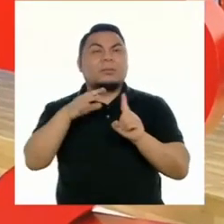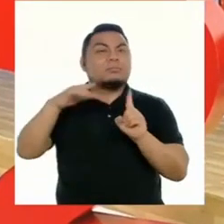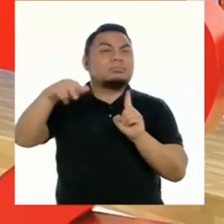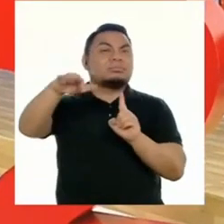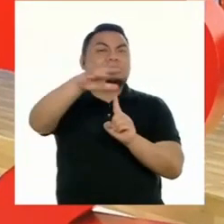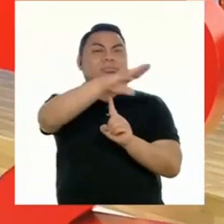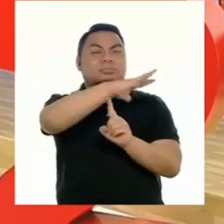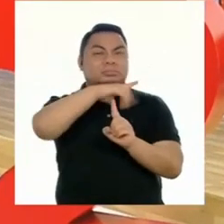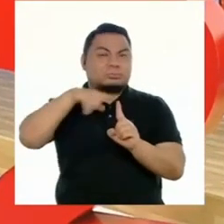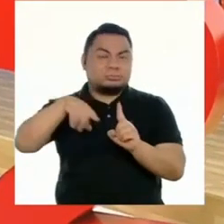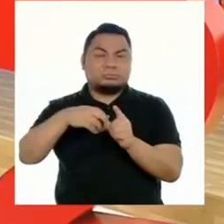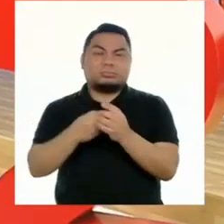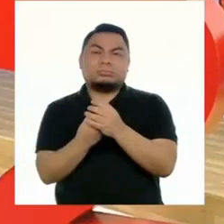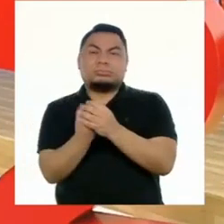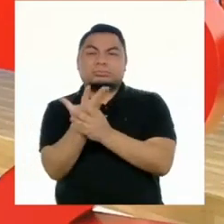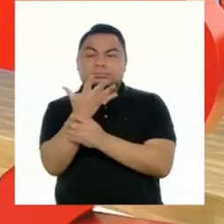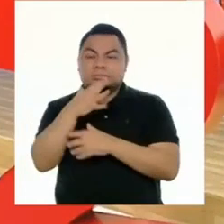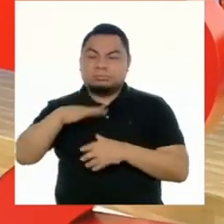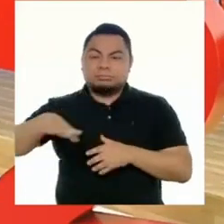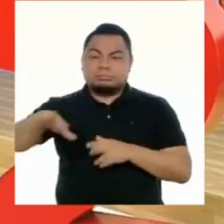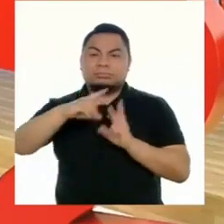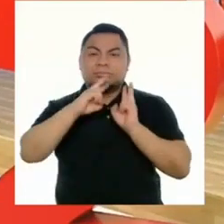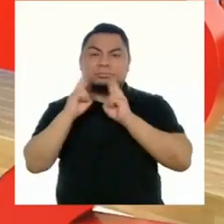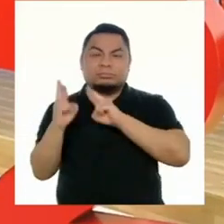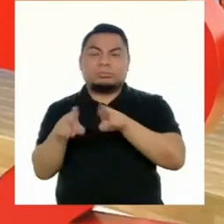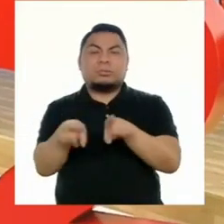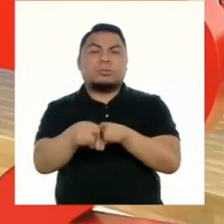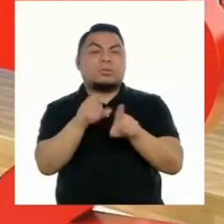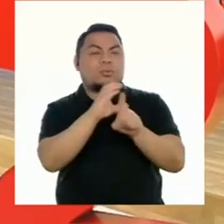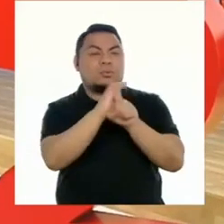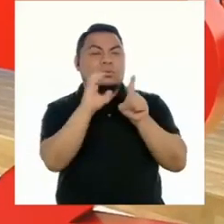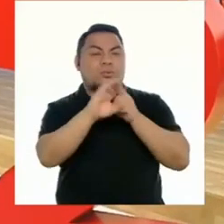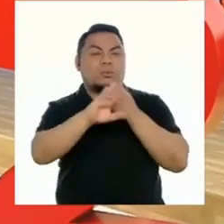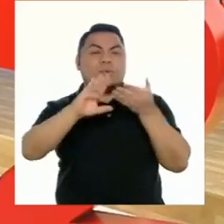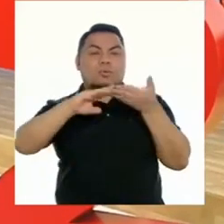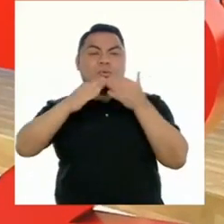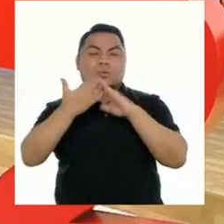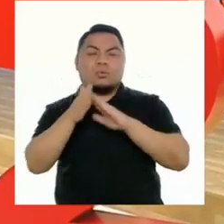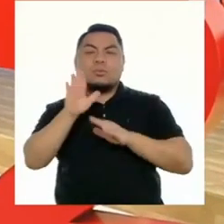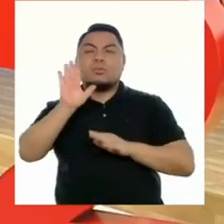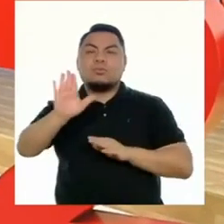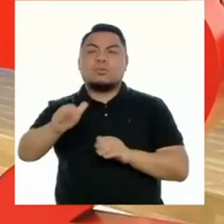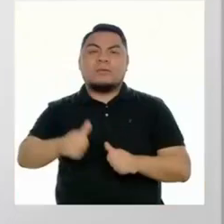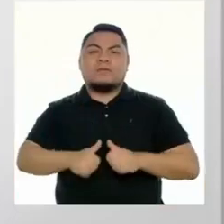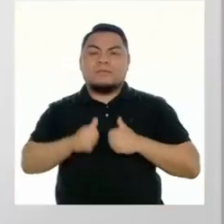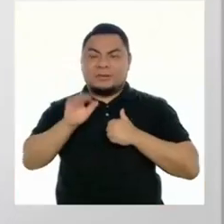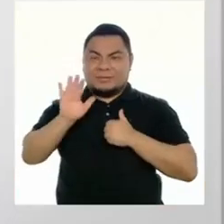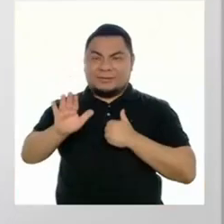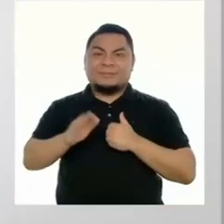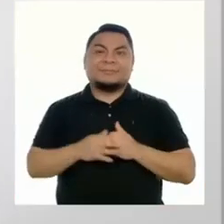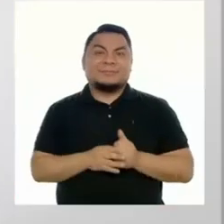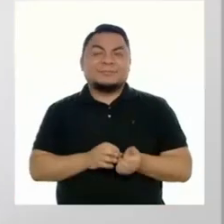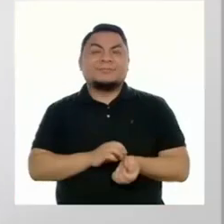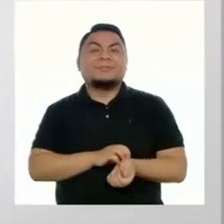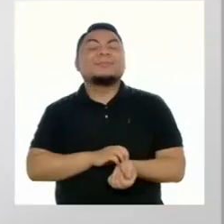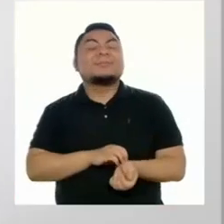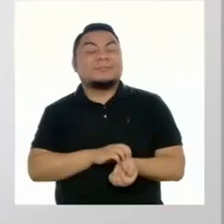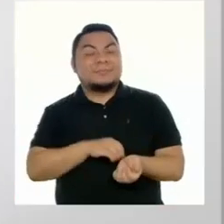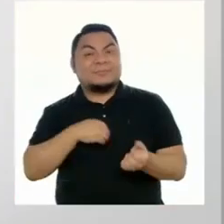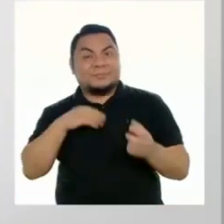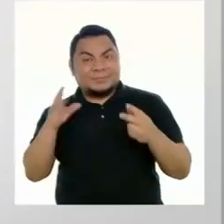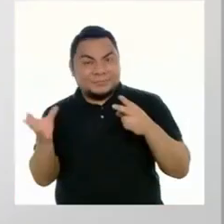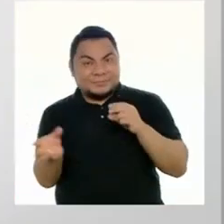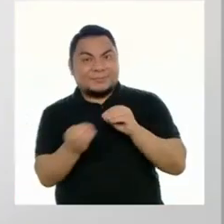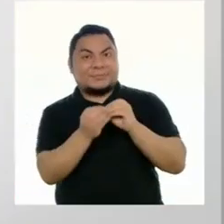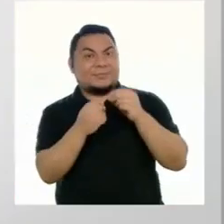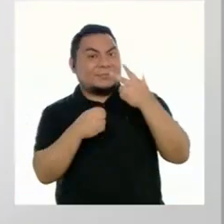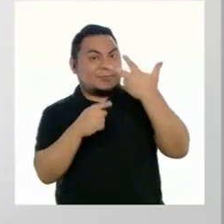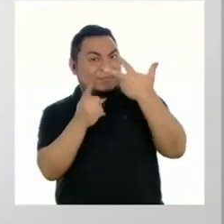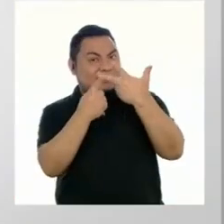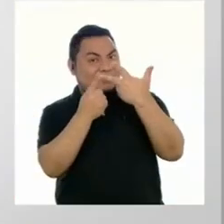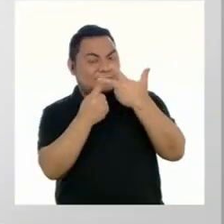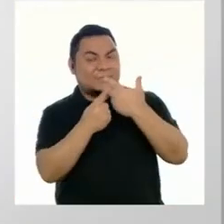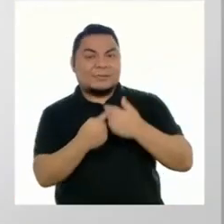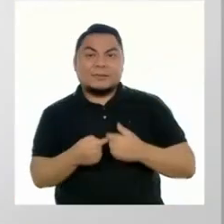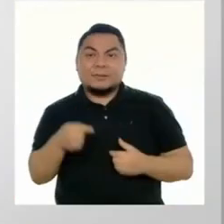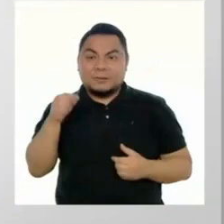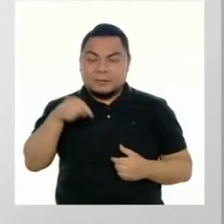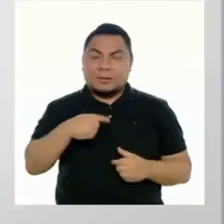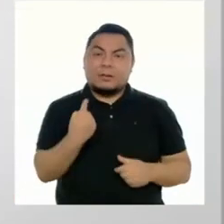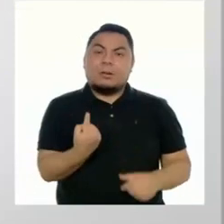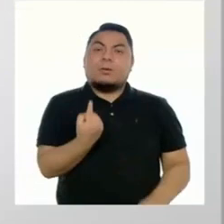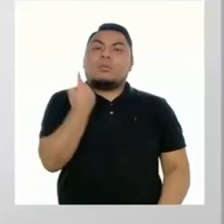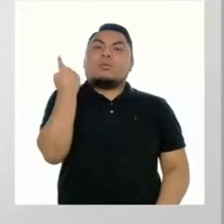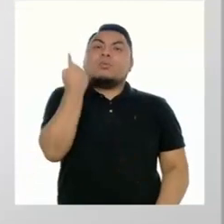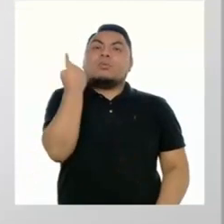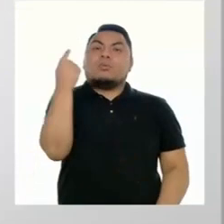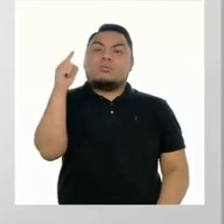climas, ecosistemas y hasta culturas y comunidades originarias que tenemos. Te sumo una tercera idea. Si bien somos